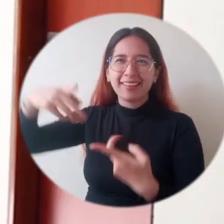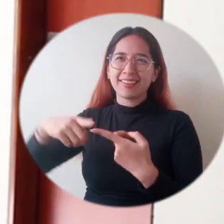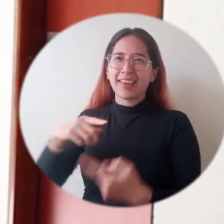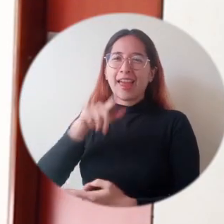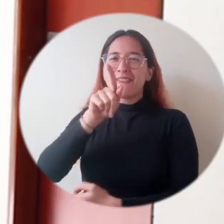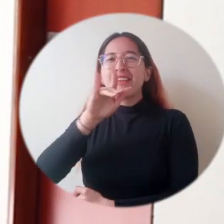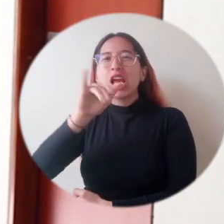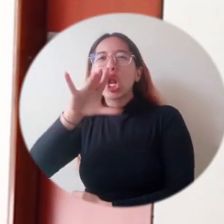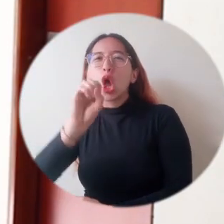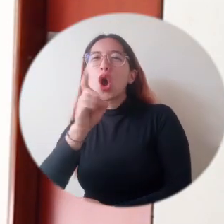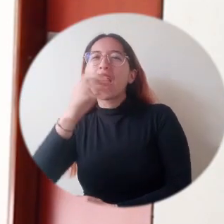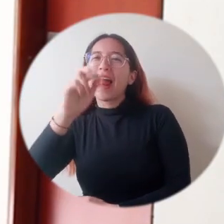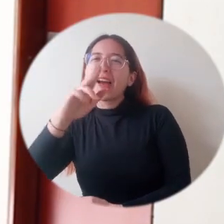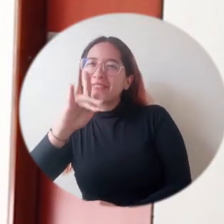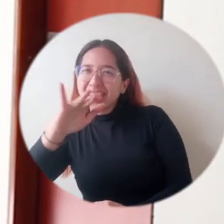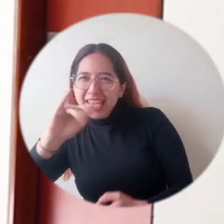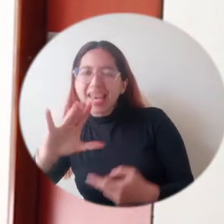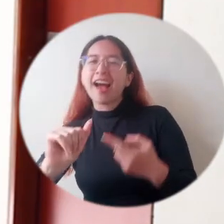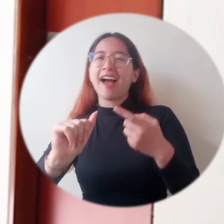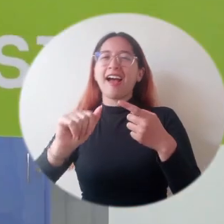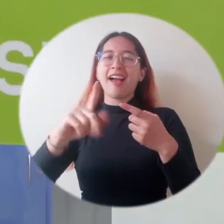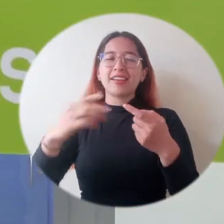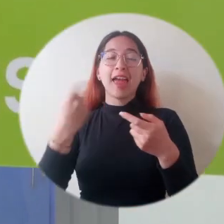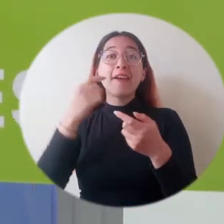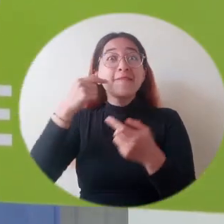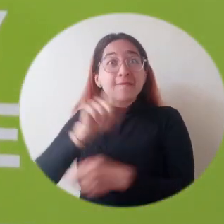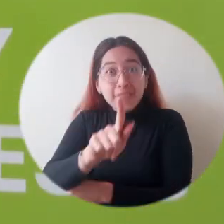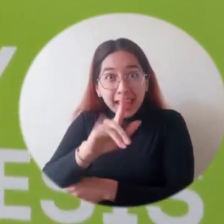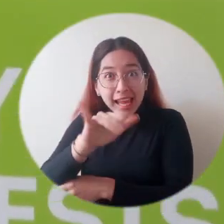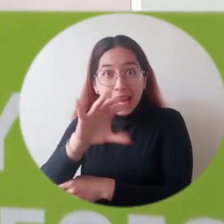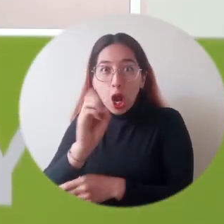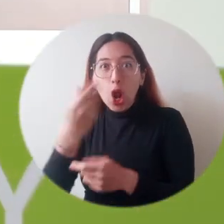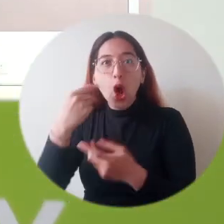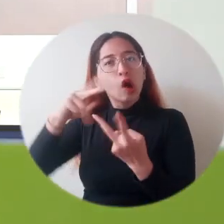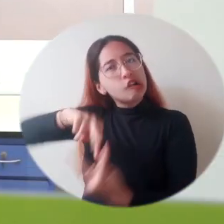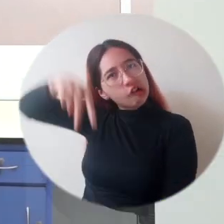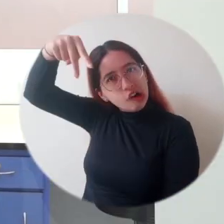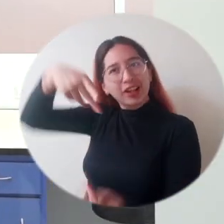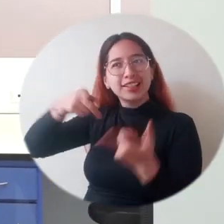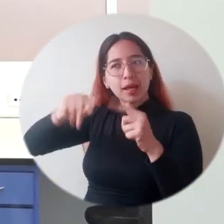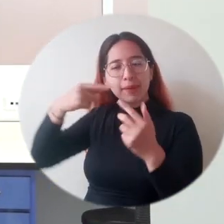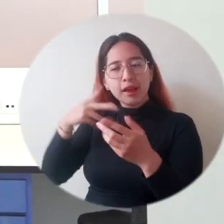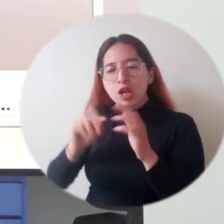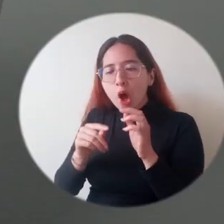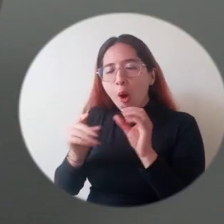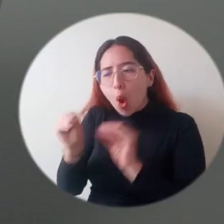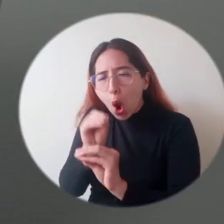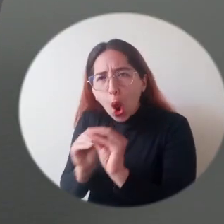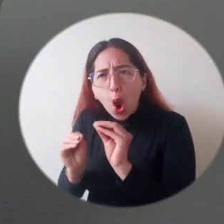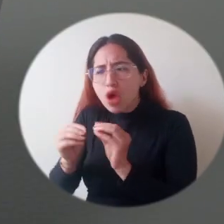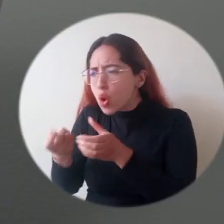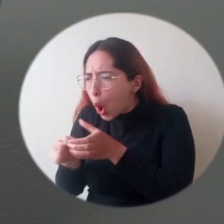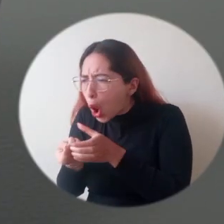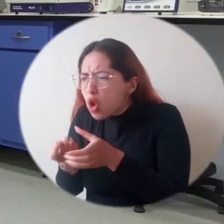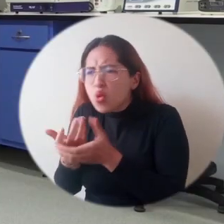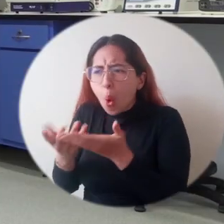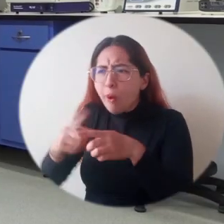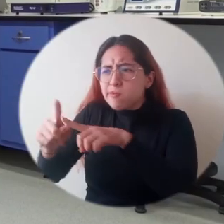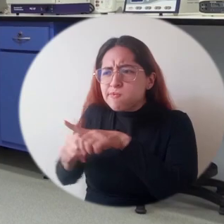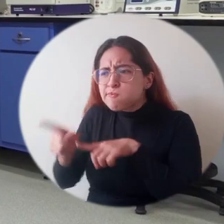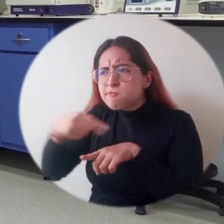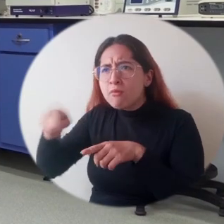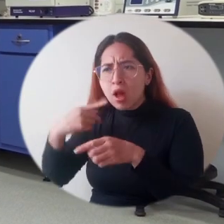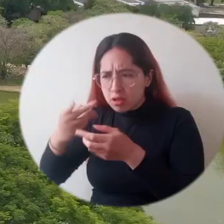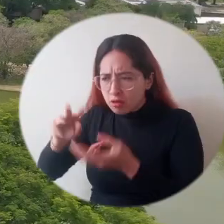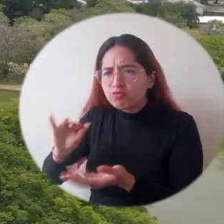genética, de la filografía, de la filogenética, incluso en el área de la mejora genética de organismos